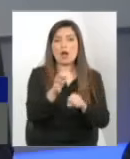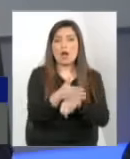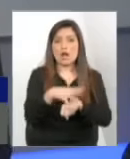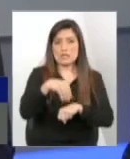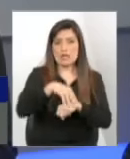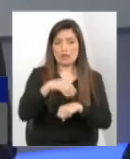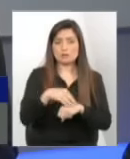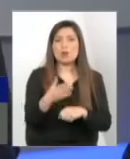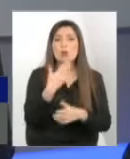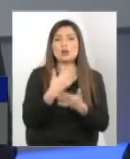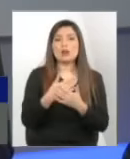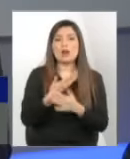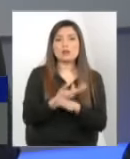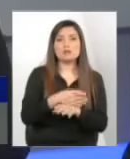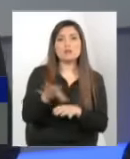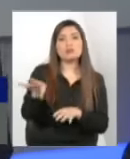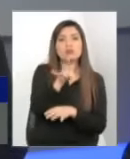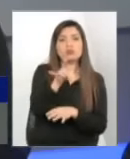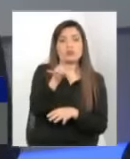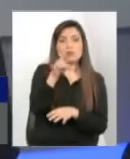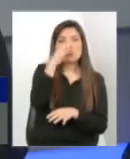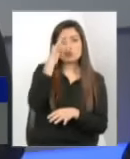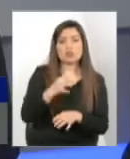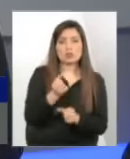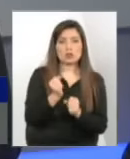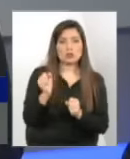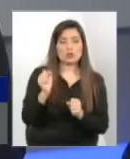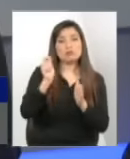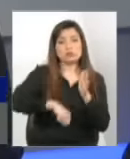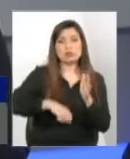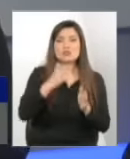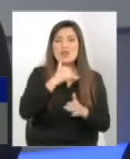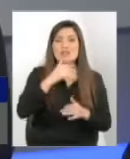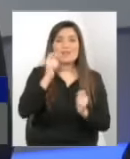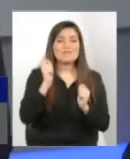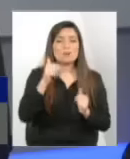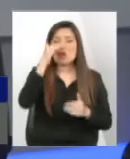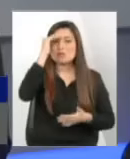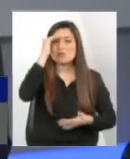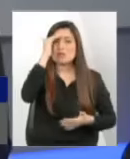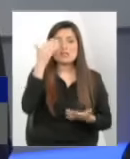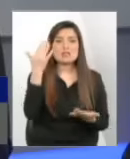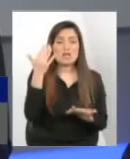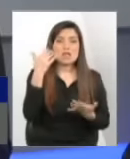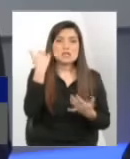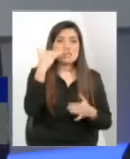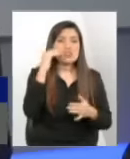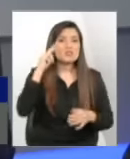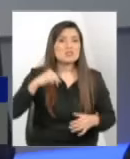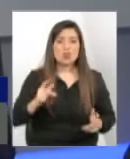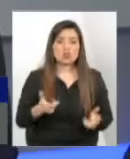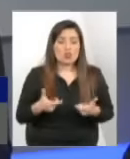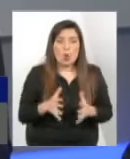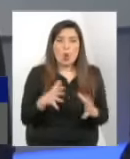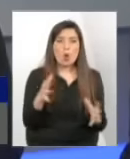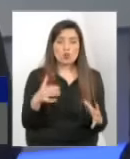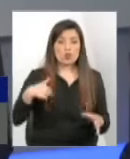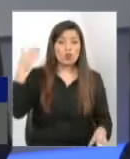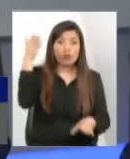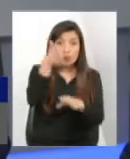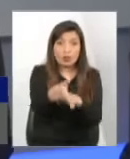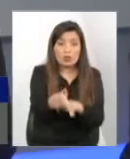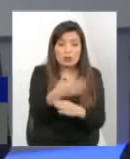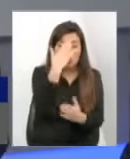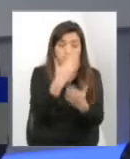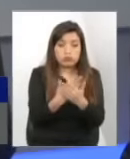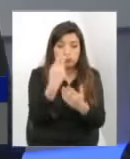funcionarios que han contratado y no tienen ninguna experticia para tratar tipos de niños que tienen un descontrol tremendo, yo fui, yo presencié cuando